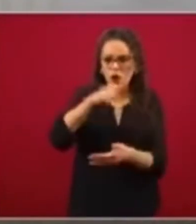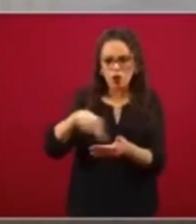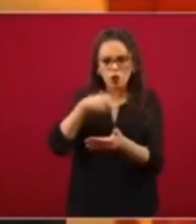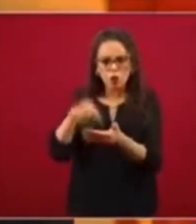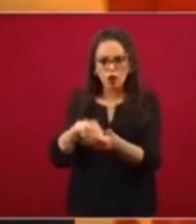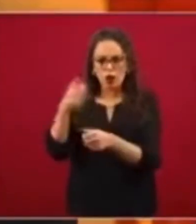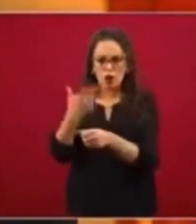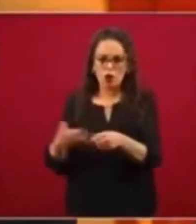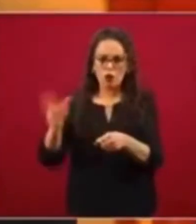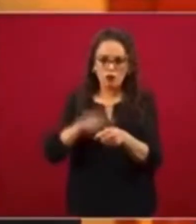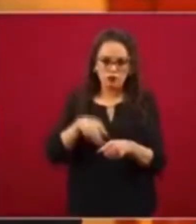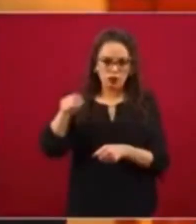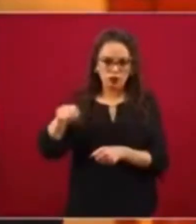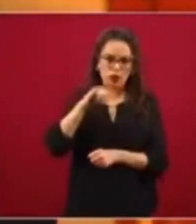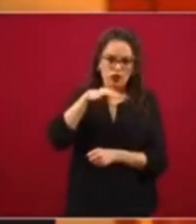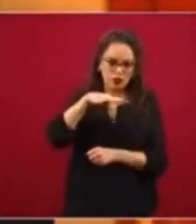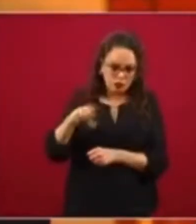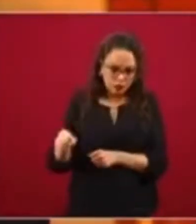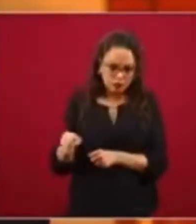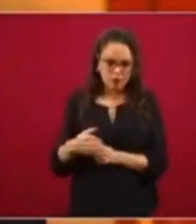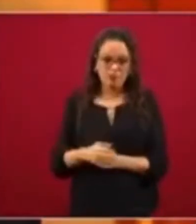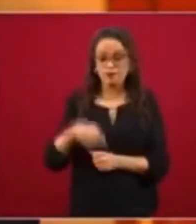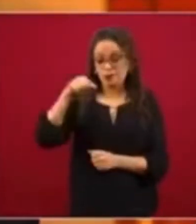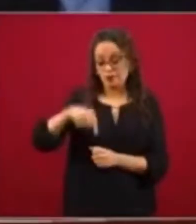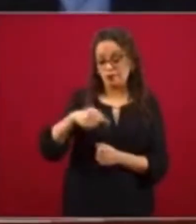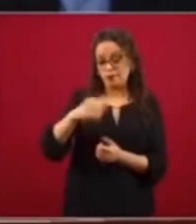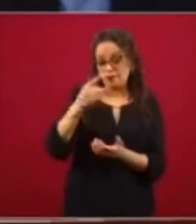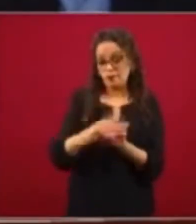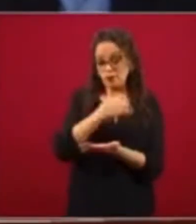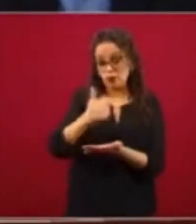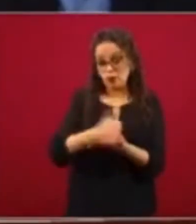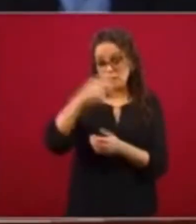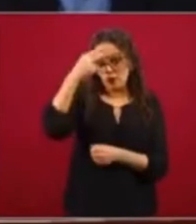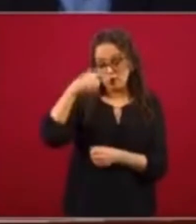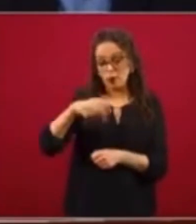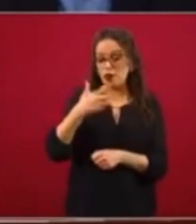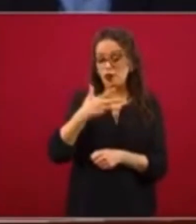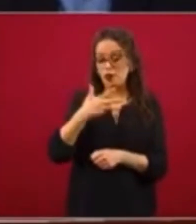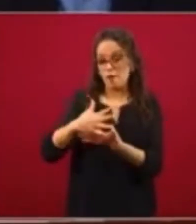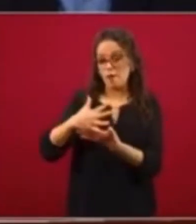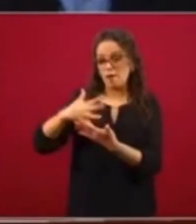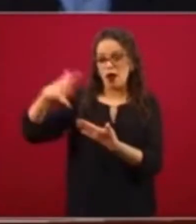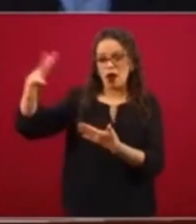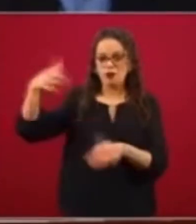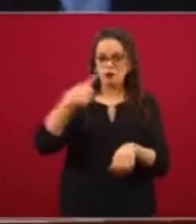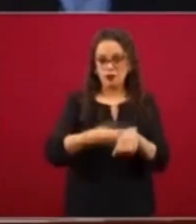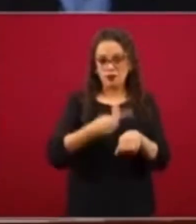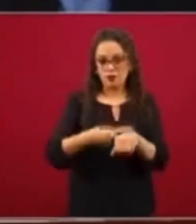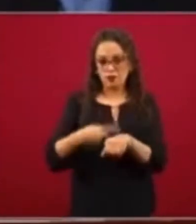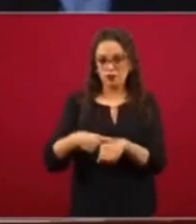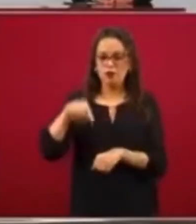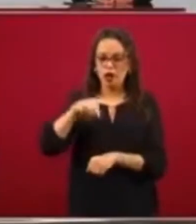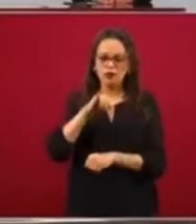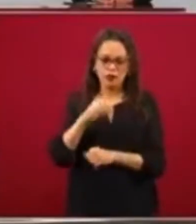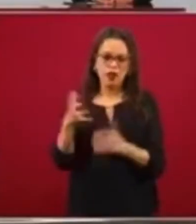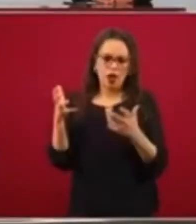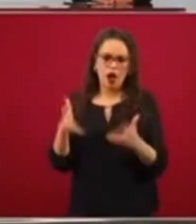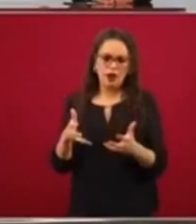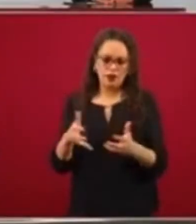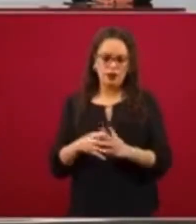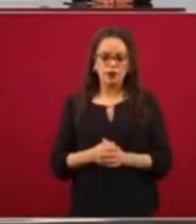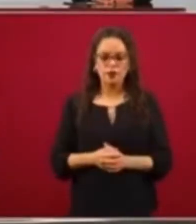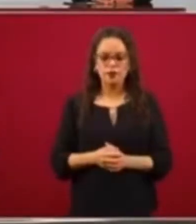Ciudad de México, que es donde estamos enfrentando la mayor carga de enfermedad por el COVID. Entonces, esta mañana